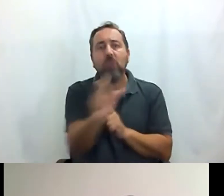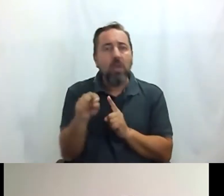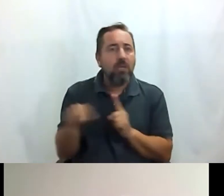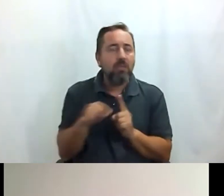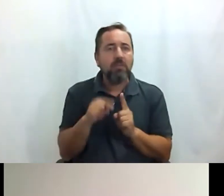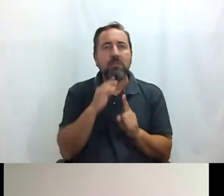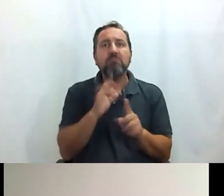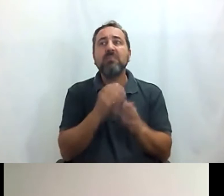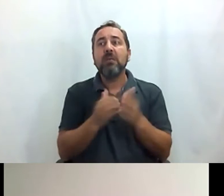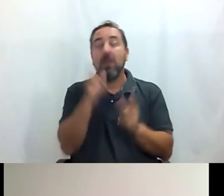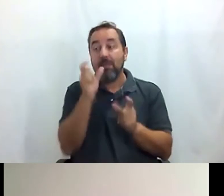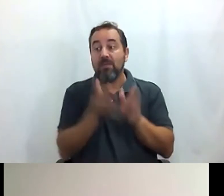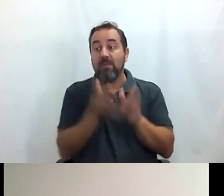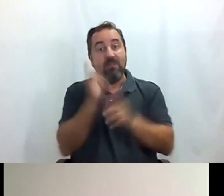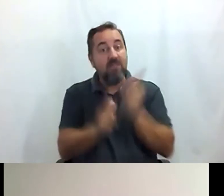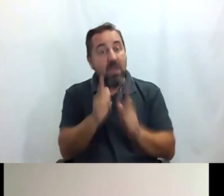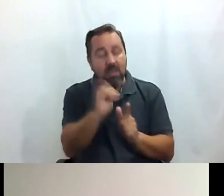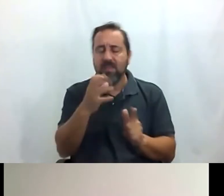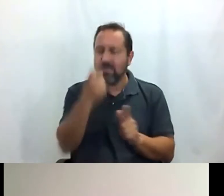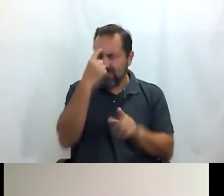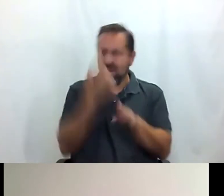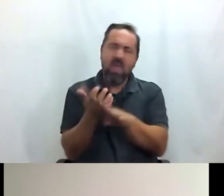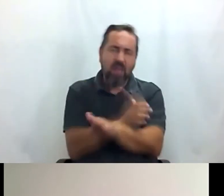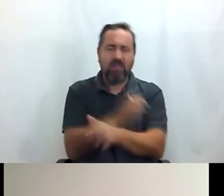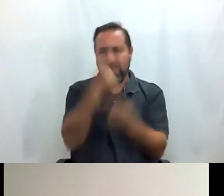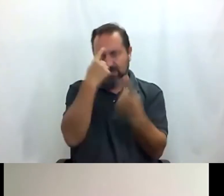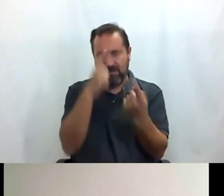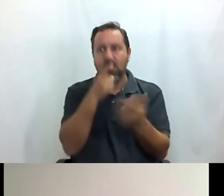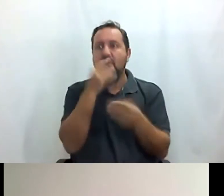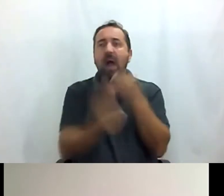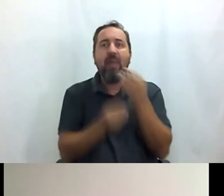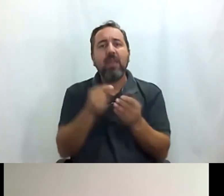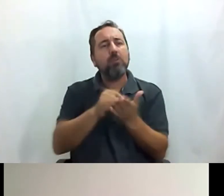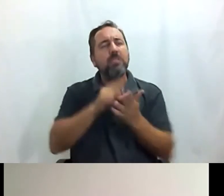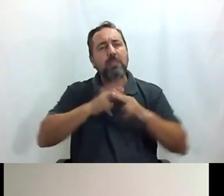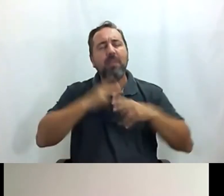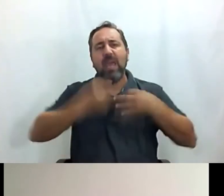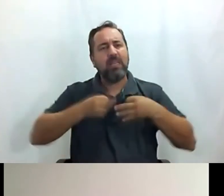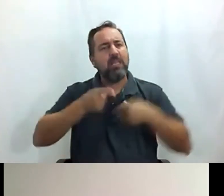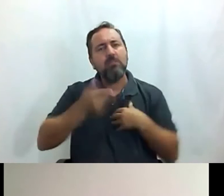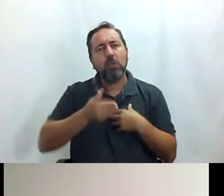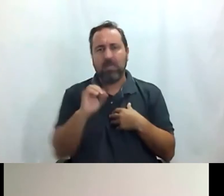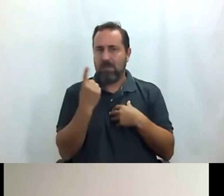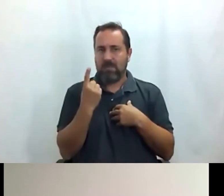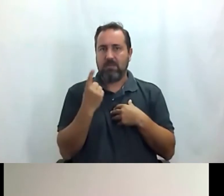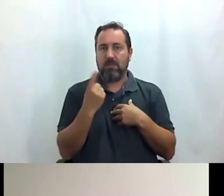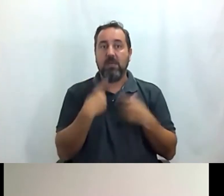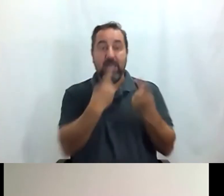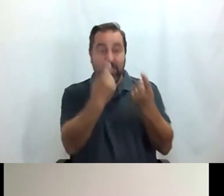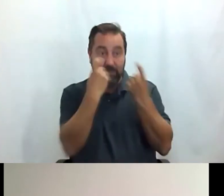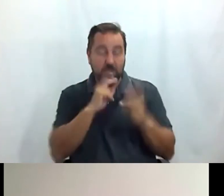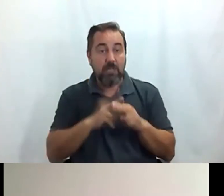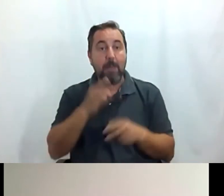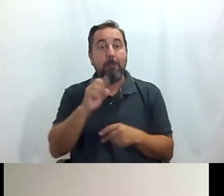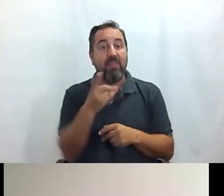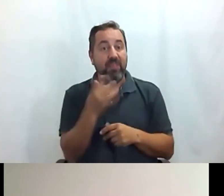discapacidad, que cuando uno viaja tiene que saber con antelación que lo va a poder hacer en condiciones de garantía. es lo más importante, me lo enseñó Predif en la primera